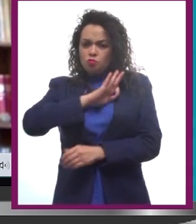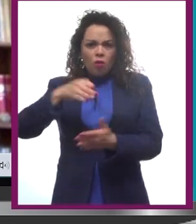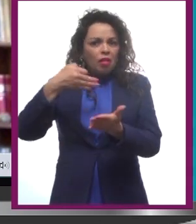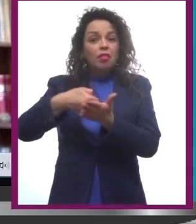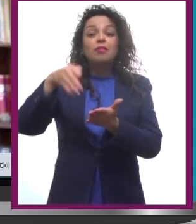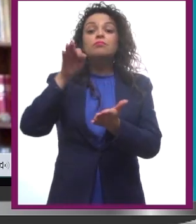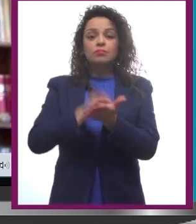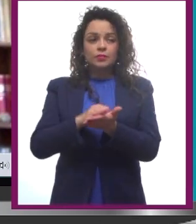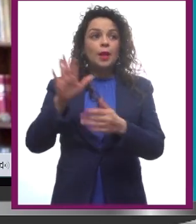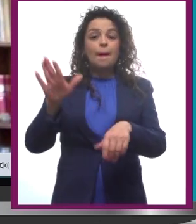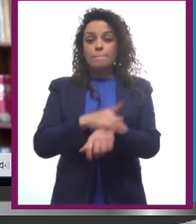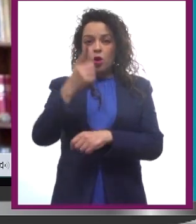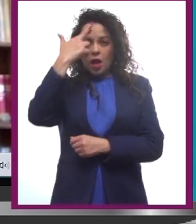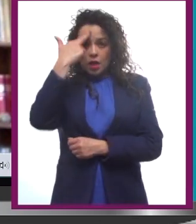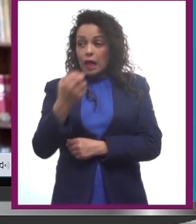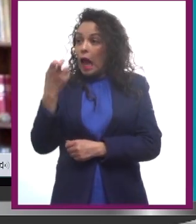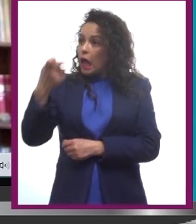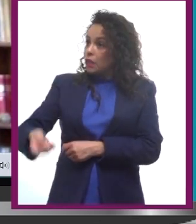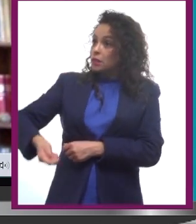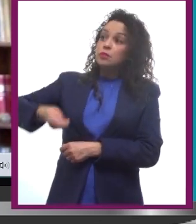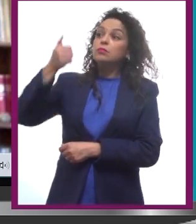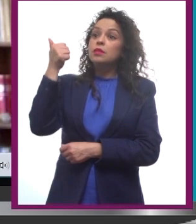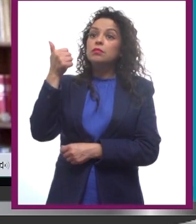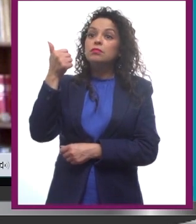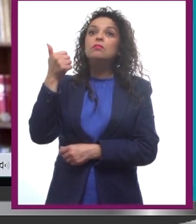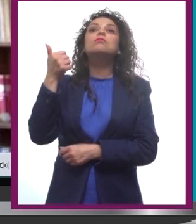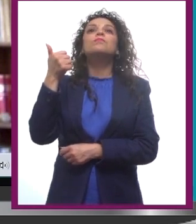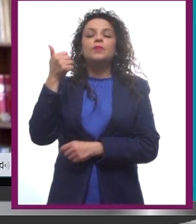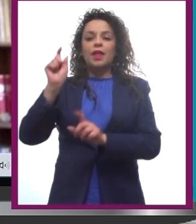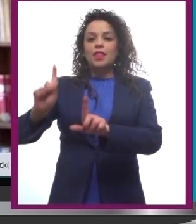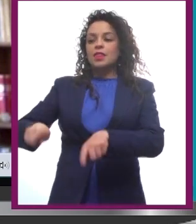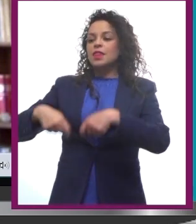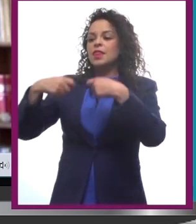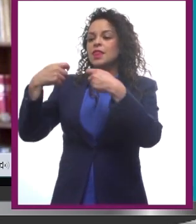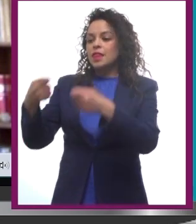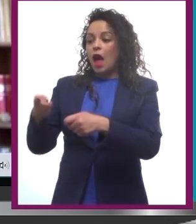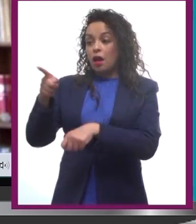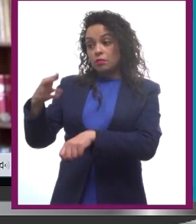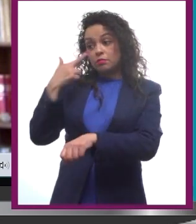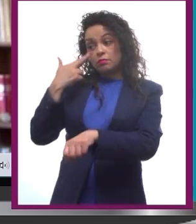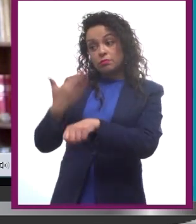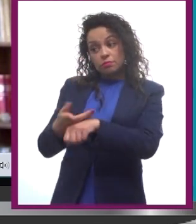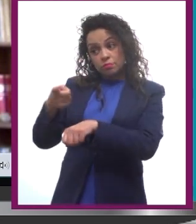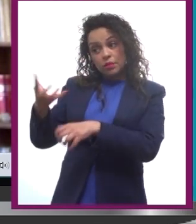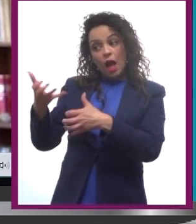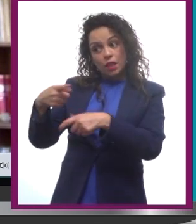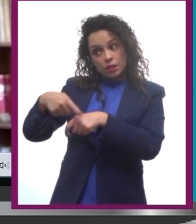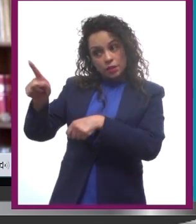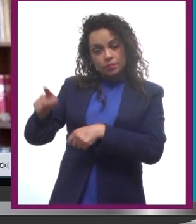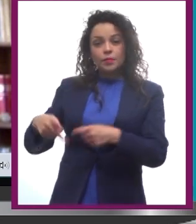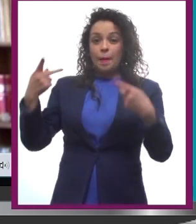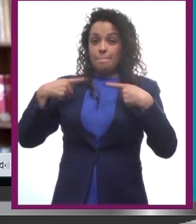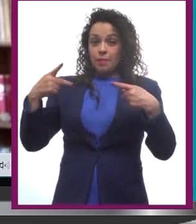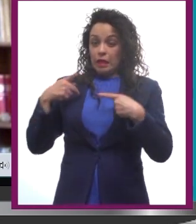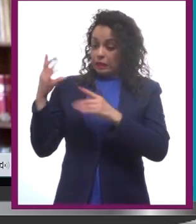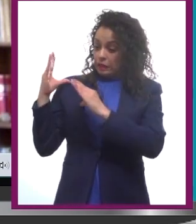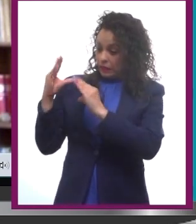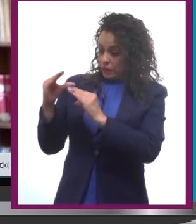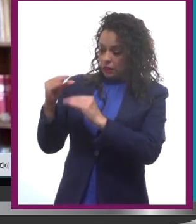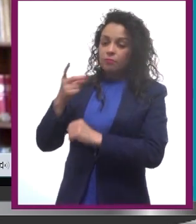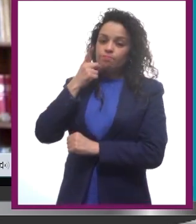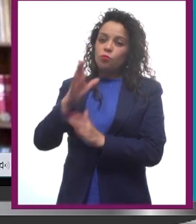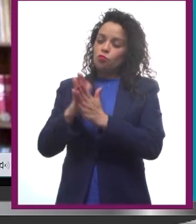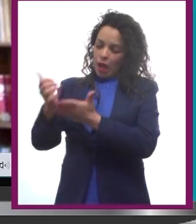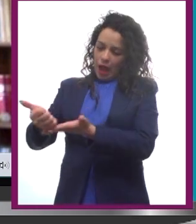primer momento se le plantea una misión, le dice alguien, un mentor, le dice, oye, necesitas